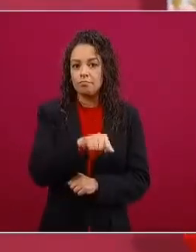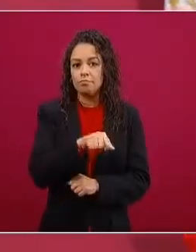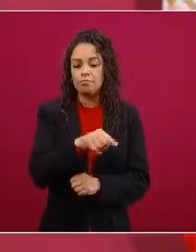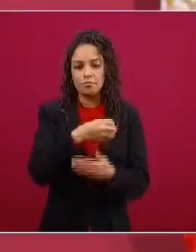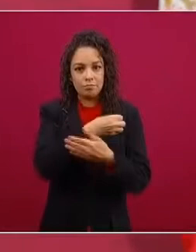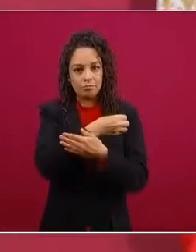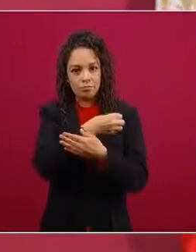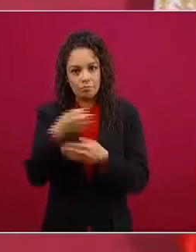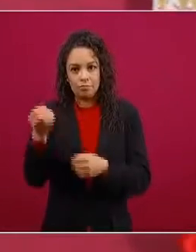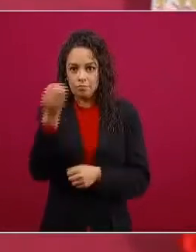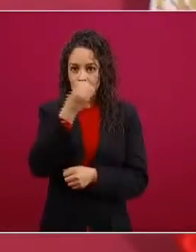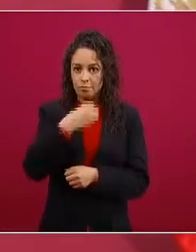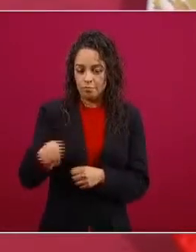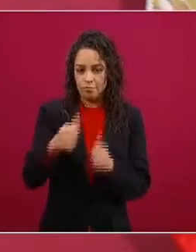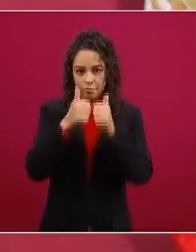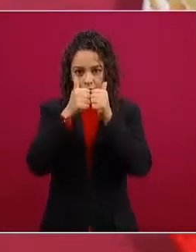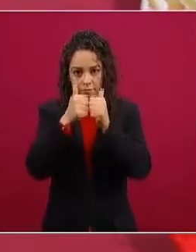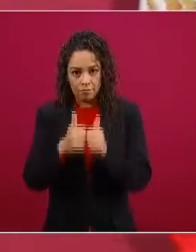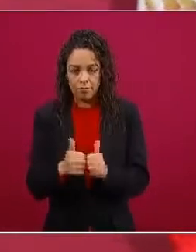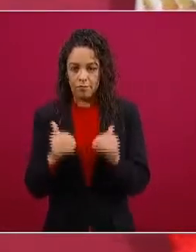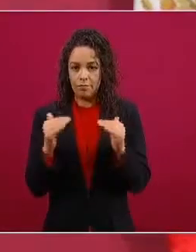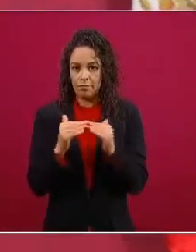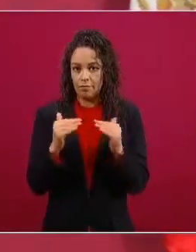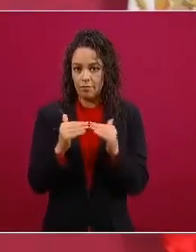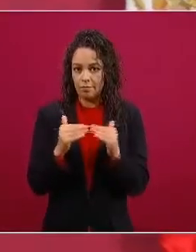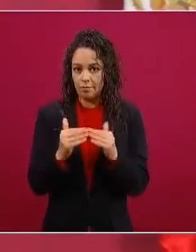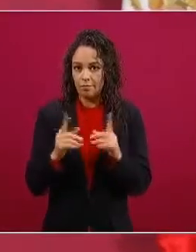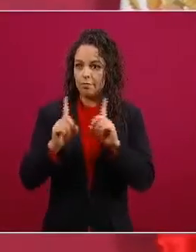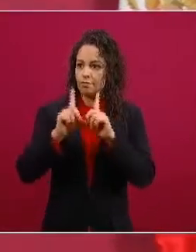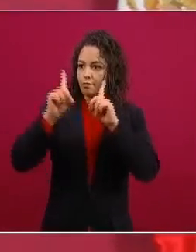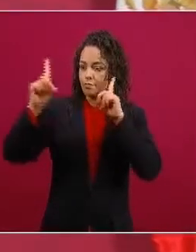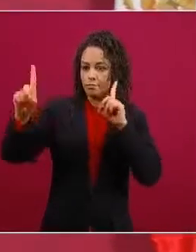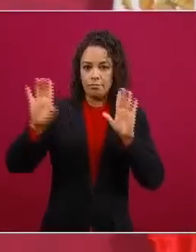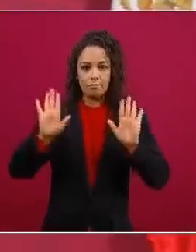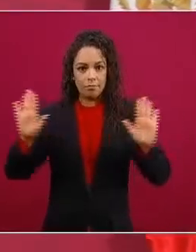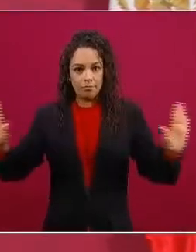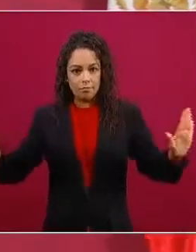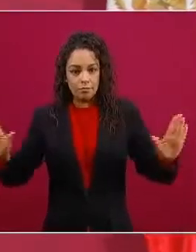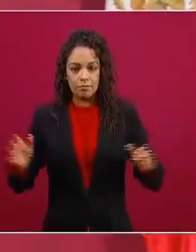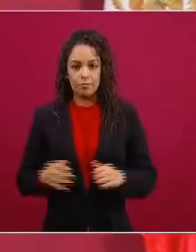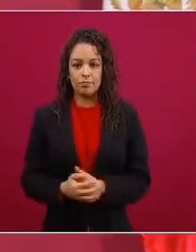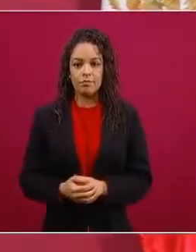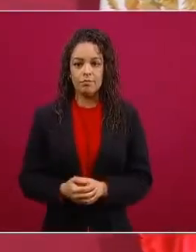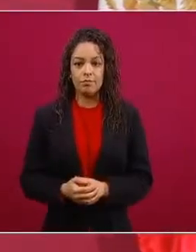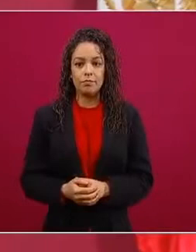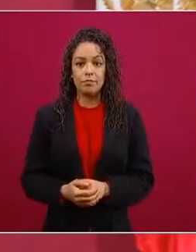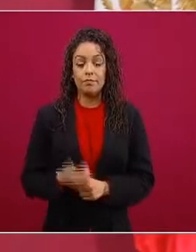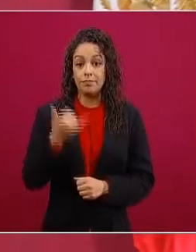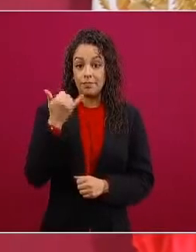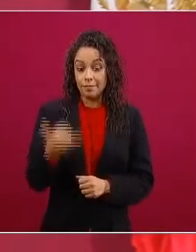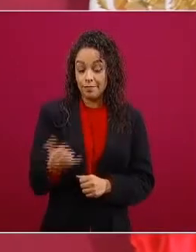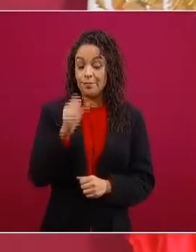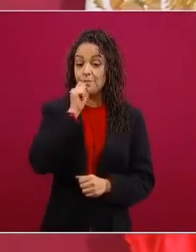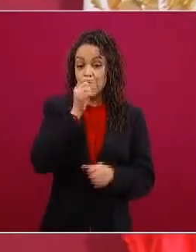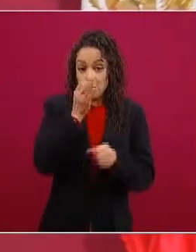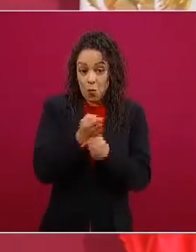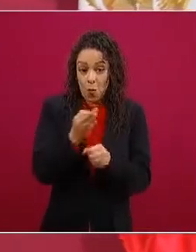de guardarse de la sana distancia que también aprovecho para llamar a que